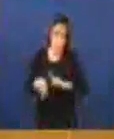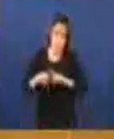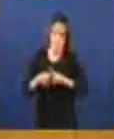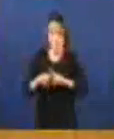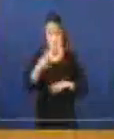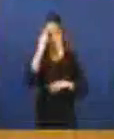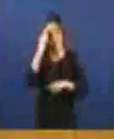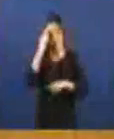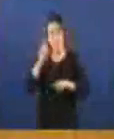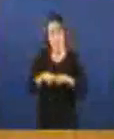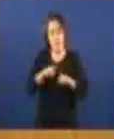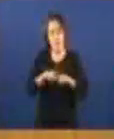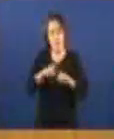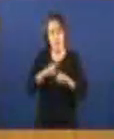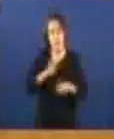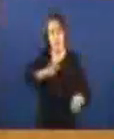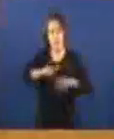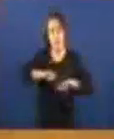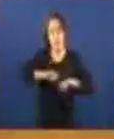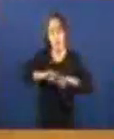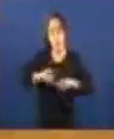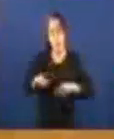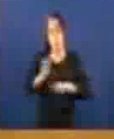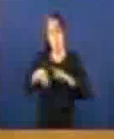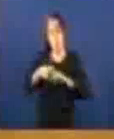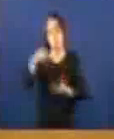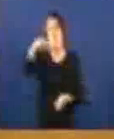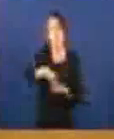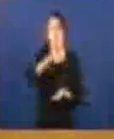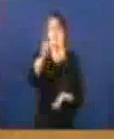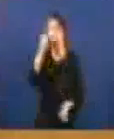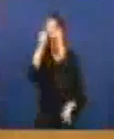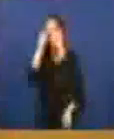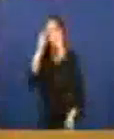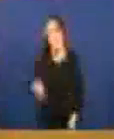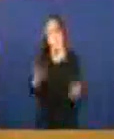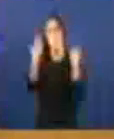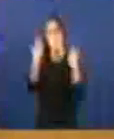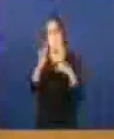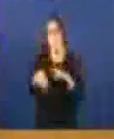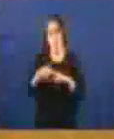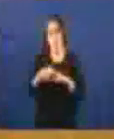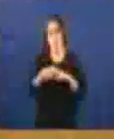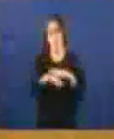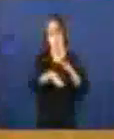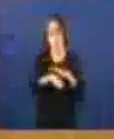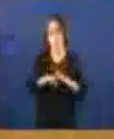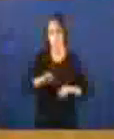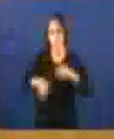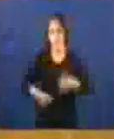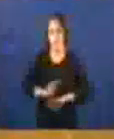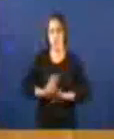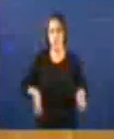del déspoto ilustrado sin ilustración de comparecer pola súa conta e acumular a petición entón dixerano o pantón